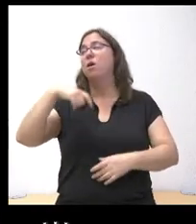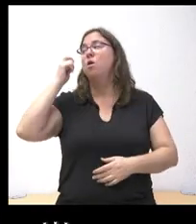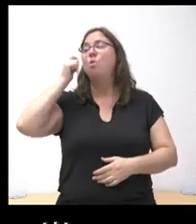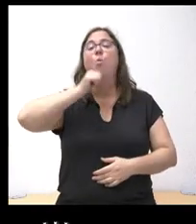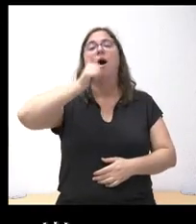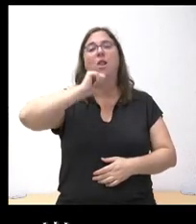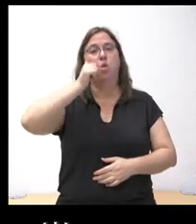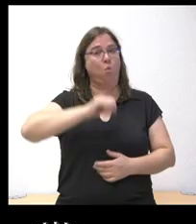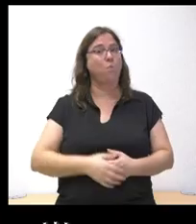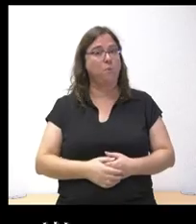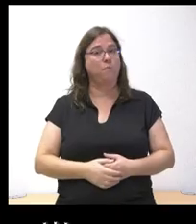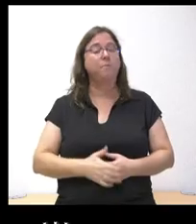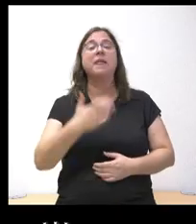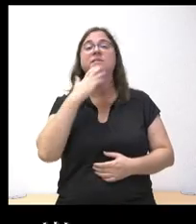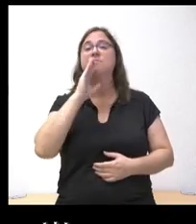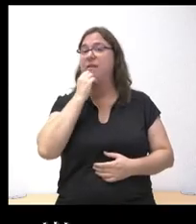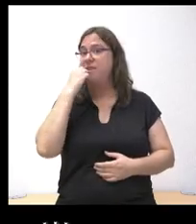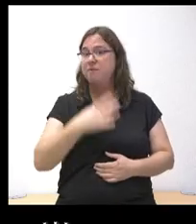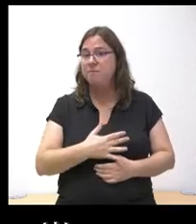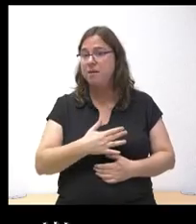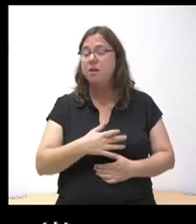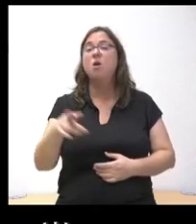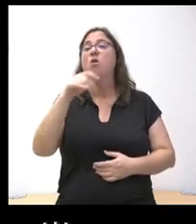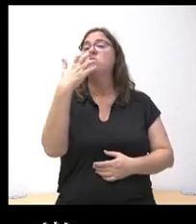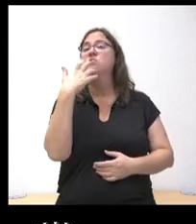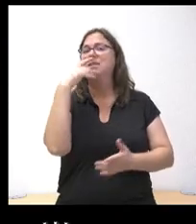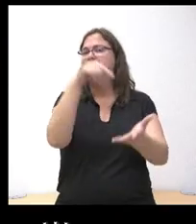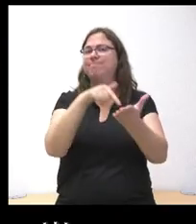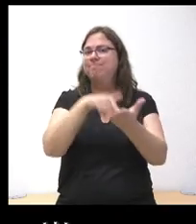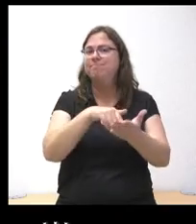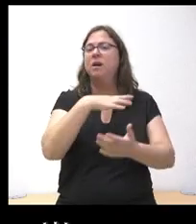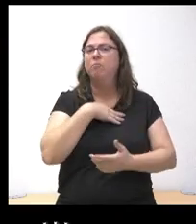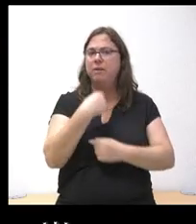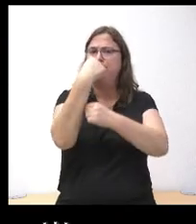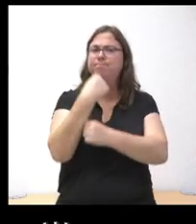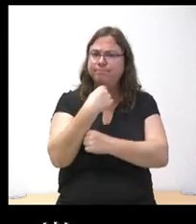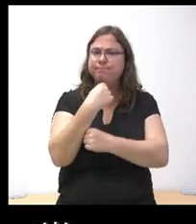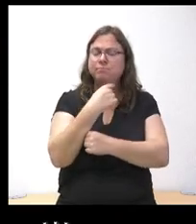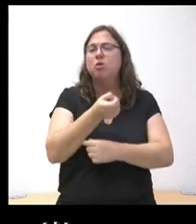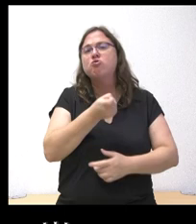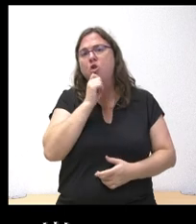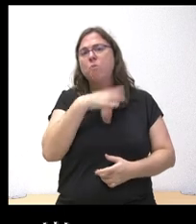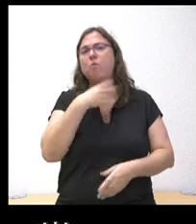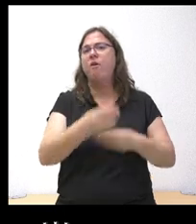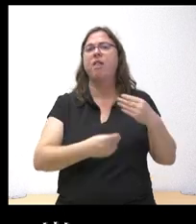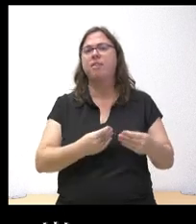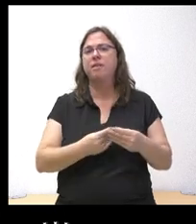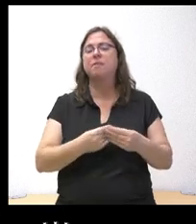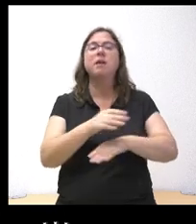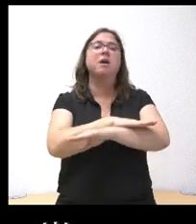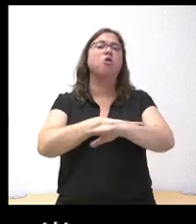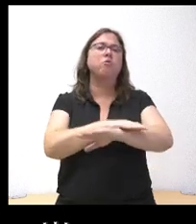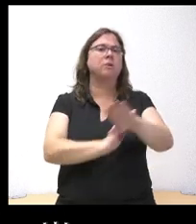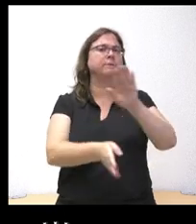Si les parece bien ese cambio o van a exigir o están en disposición de hacerlo y con qué podrían hacerlo al Gobierno que